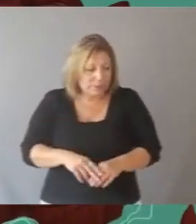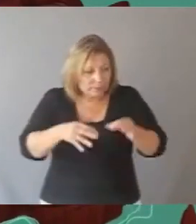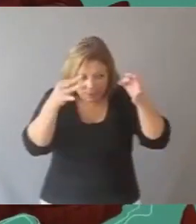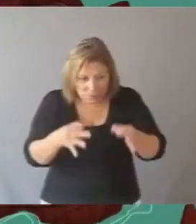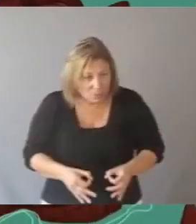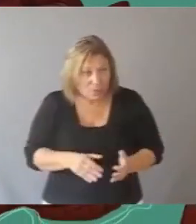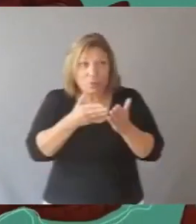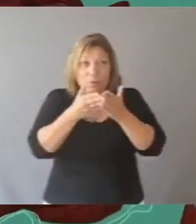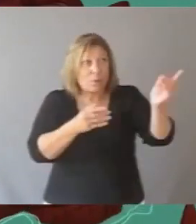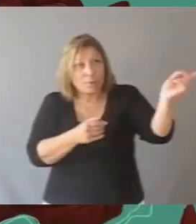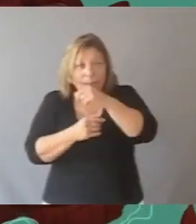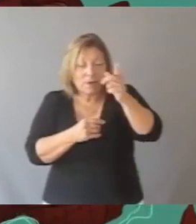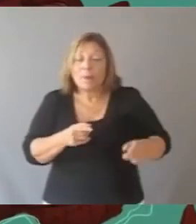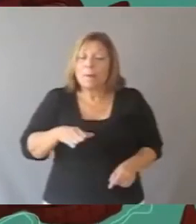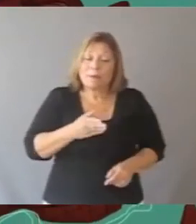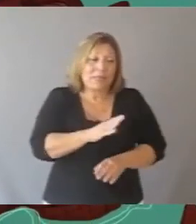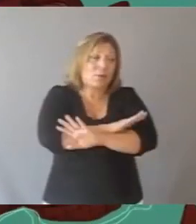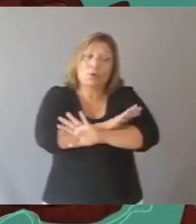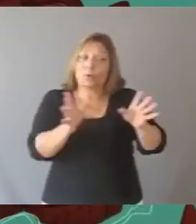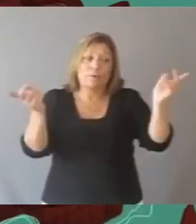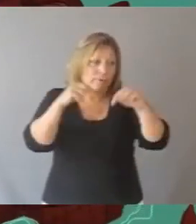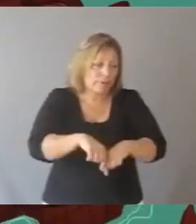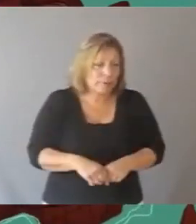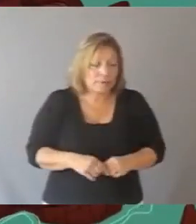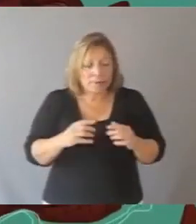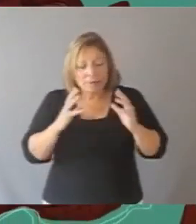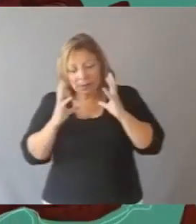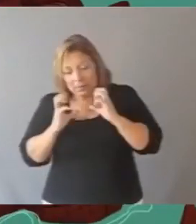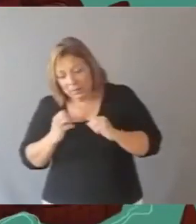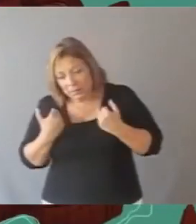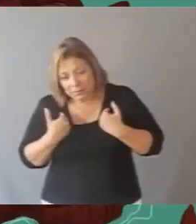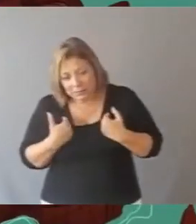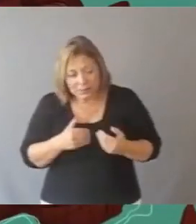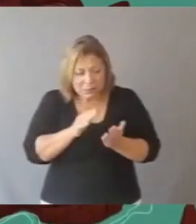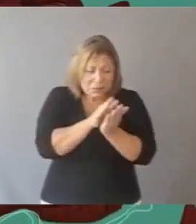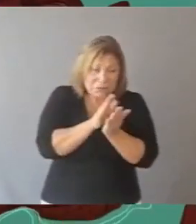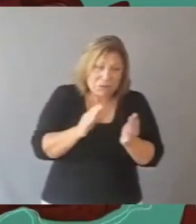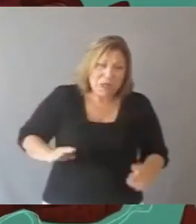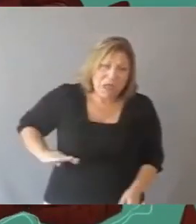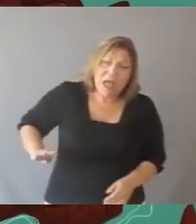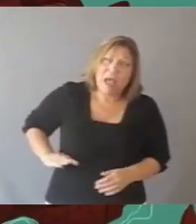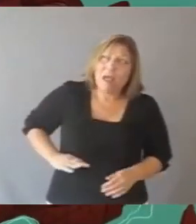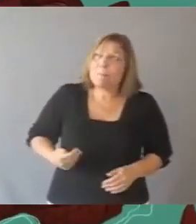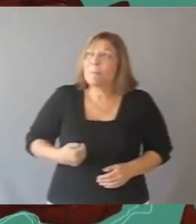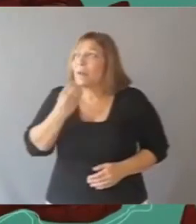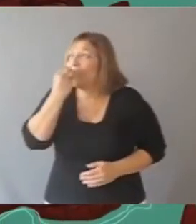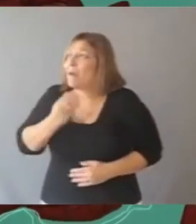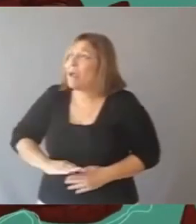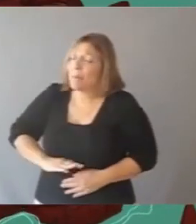porque el buque va a pasar siempre y los pescados no volverán. Y estaban tristes porque los yacarés chiquitos se quejaban de hambre.